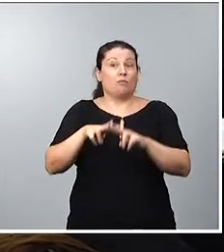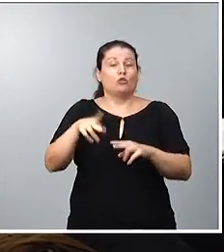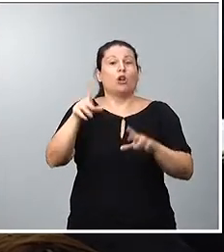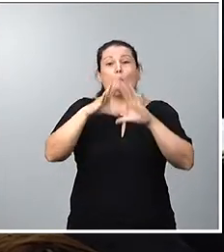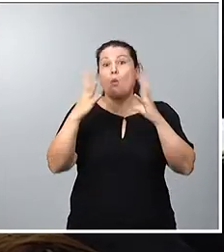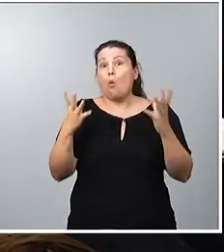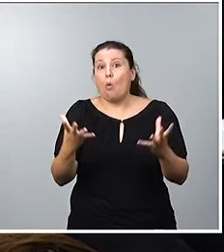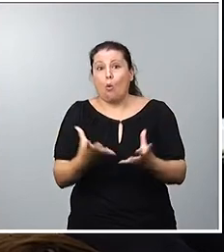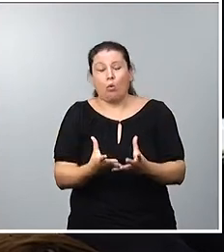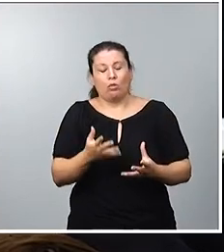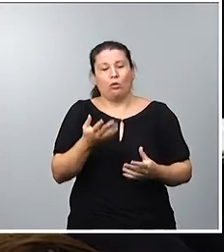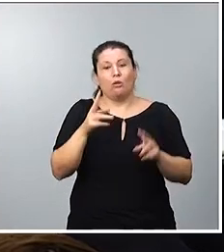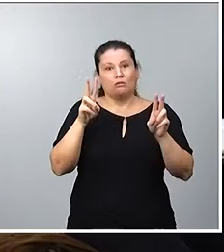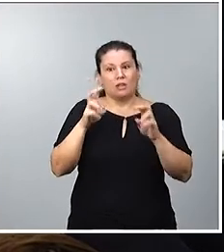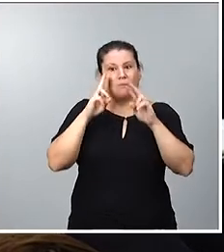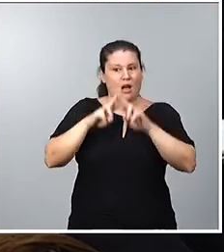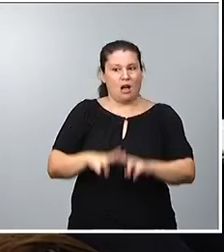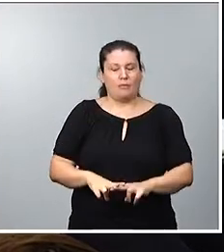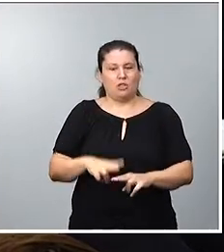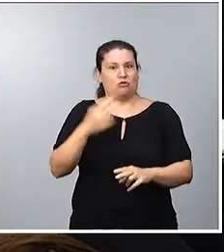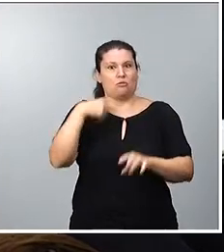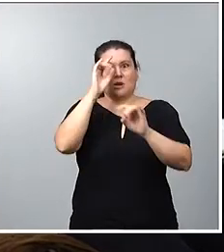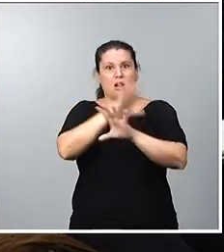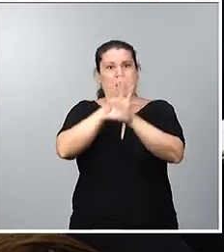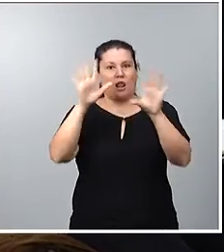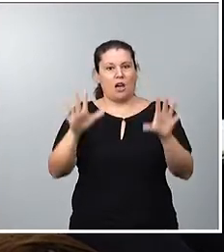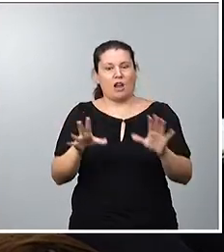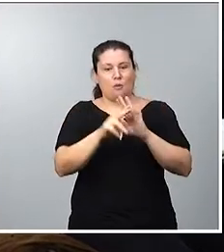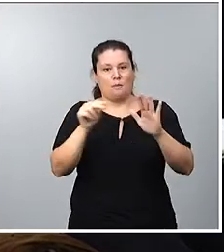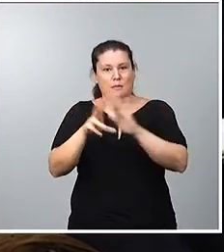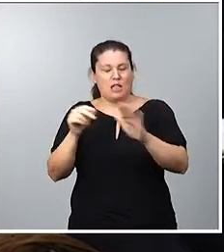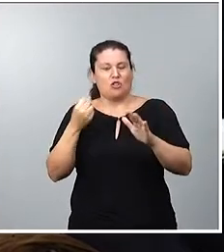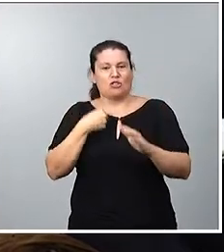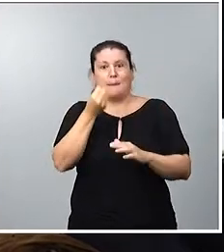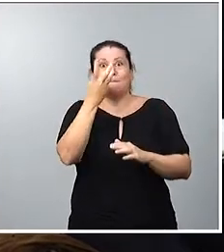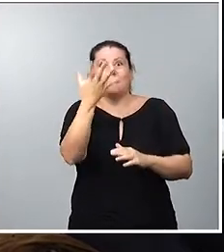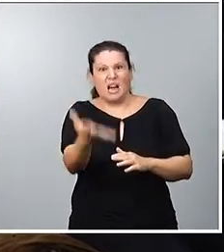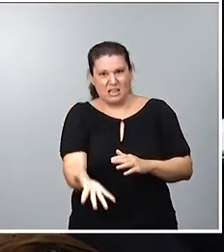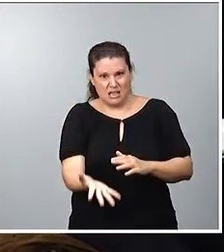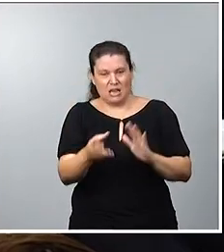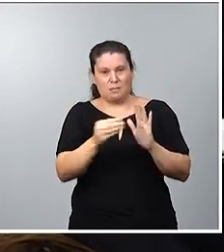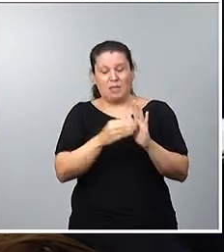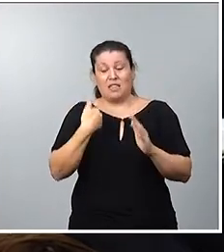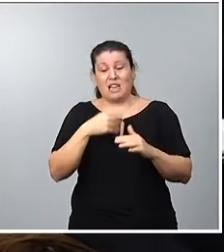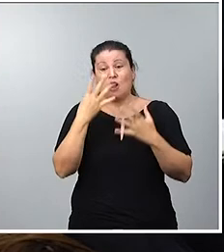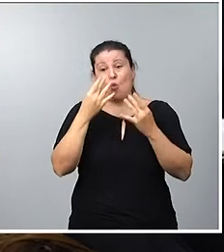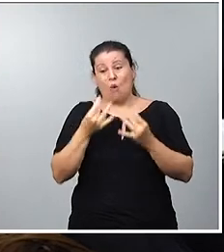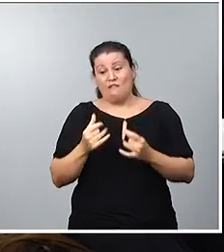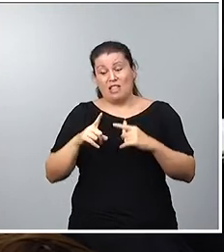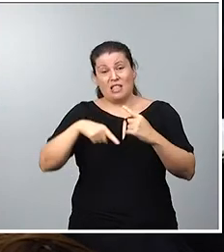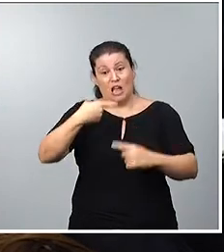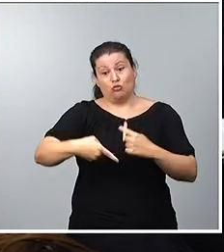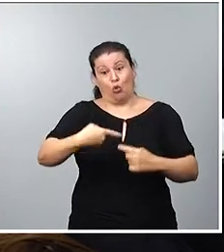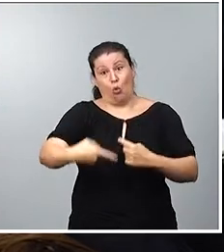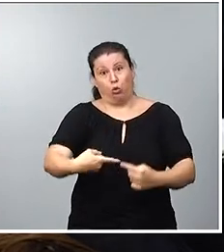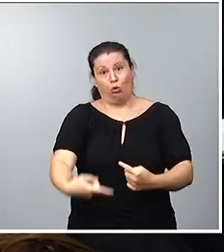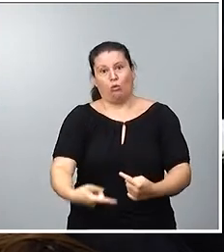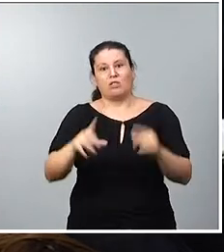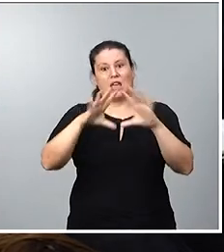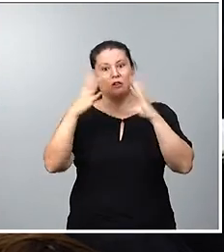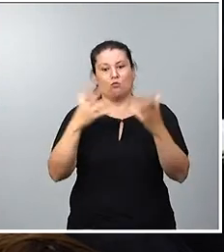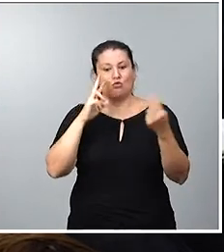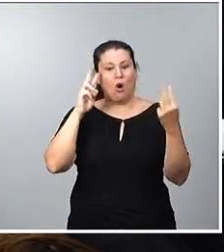por lo menos todo el mundo interesado en esto, ha visto ese vídeo decenas de veces, está circulando desde hace nueve días por todos los medios del mundo.